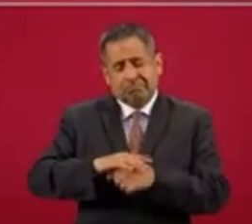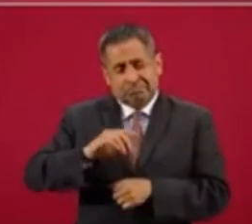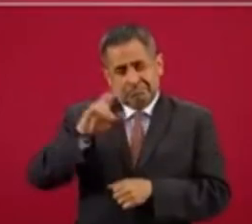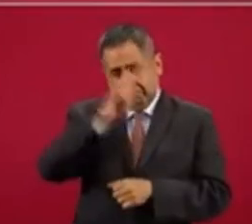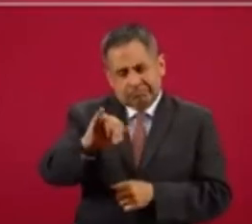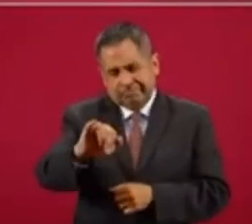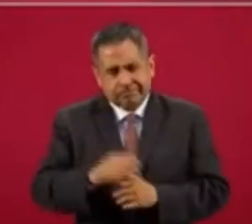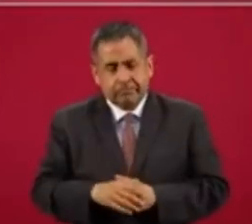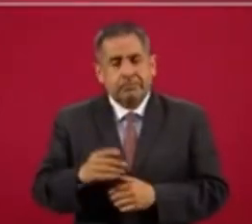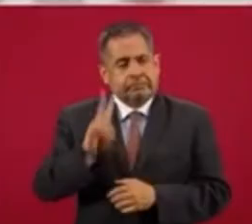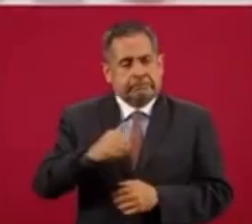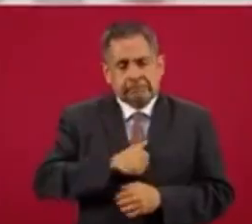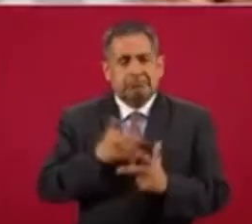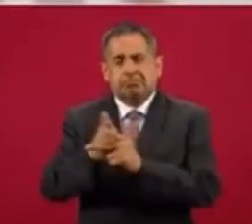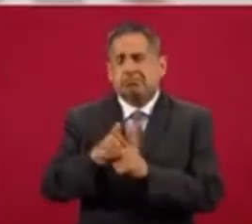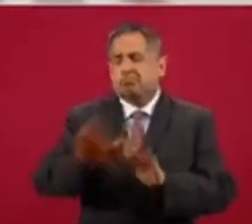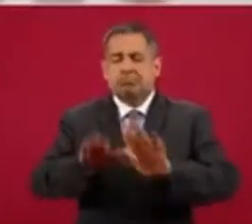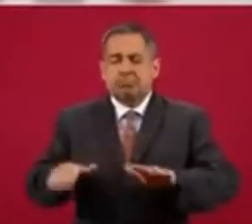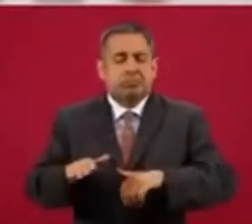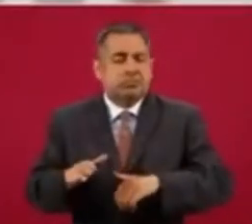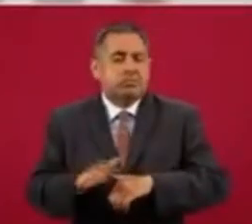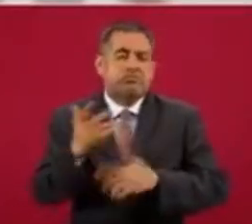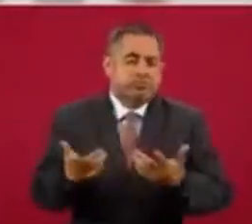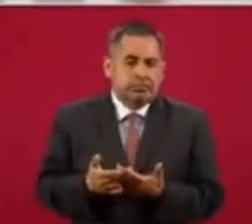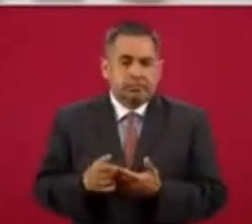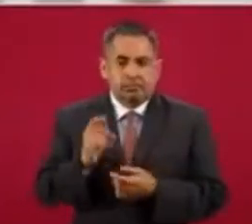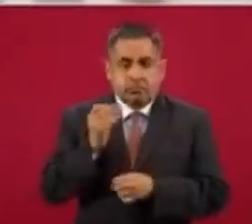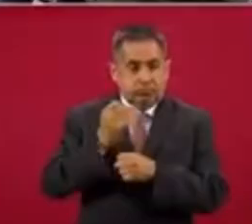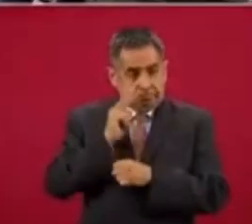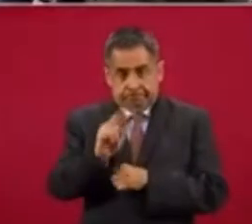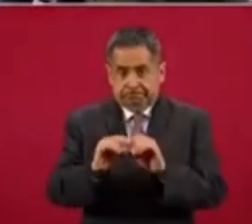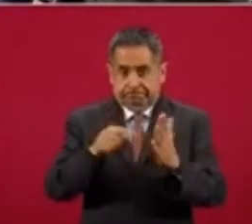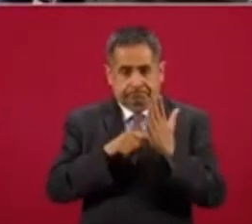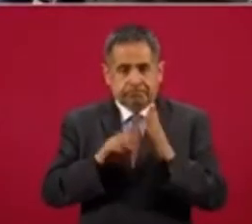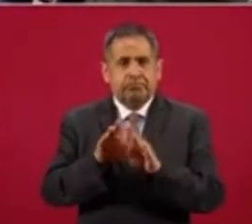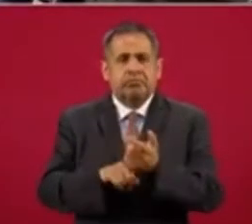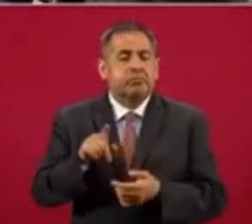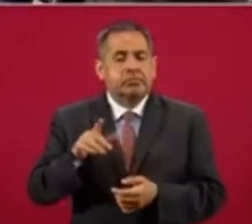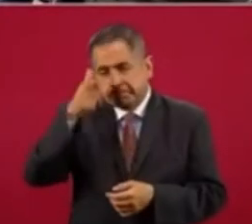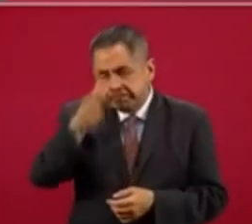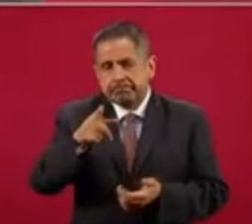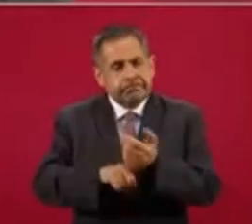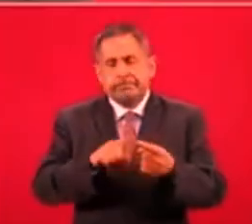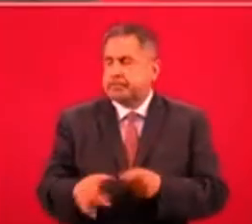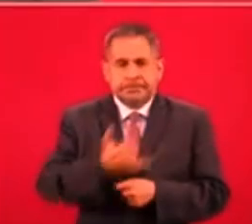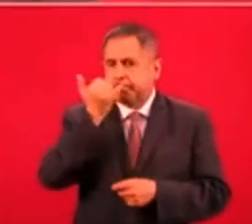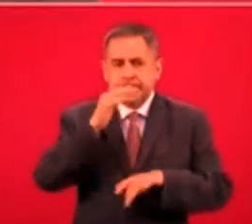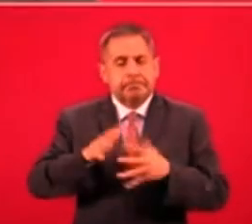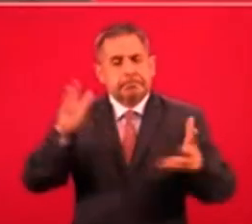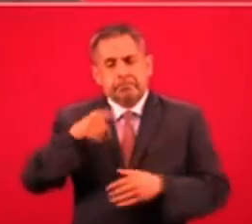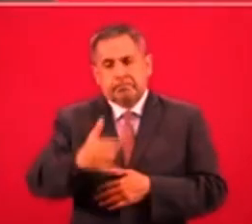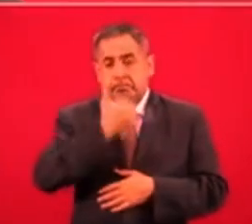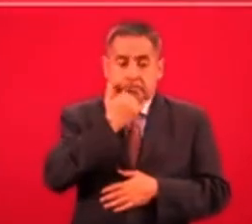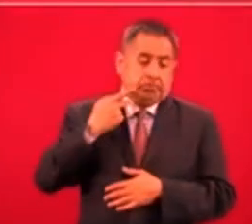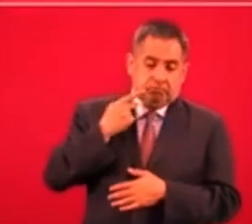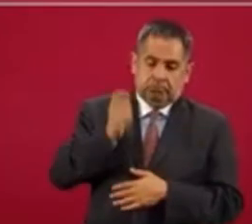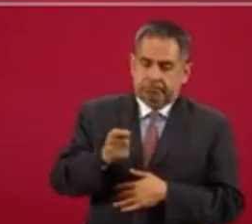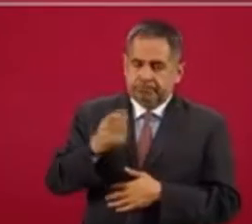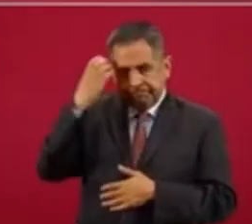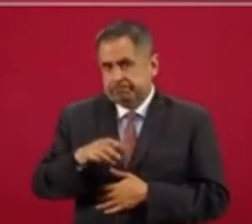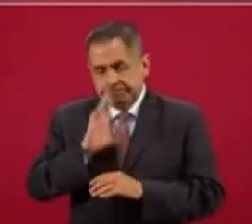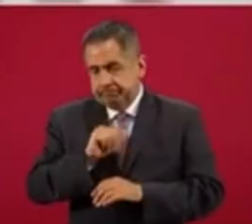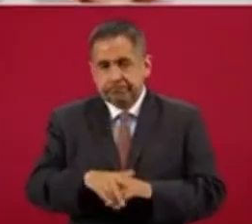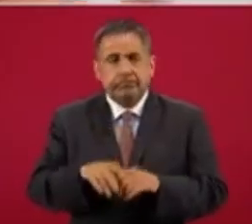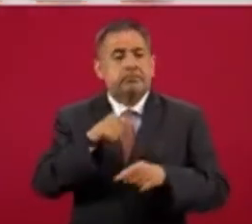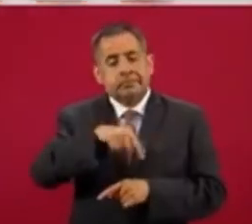más lamentable, los homicidios. Porque ya está quedando de manifiesto otro error. Y los errores en política son como crímenes.